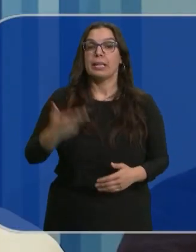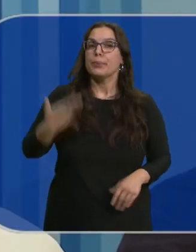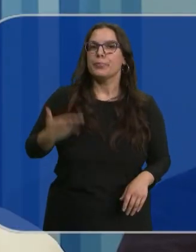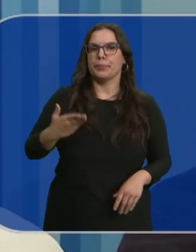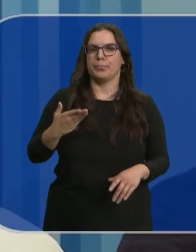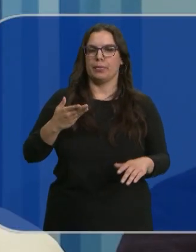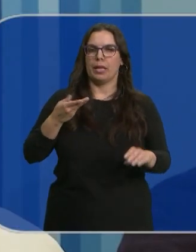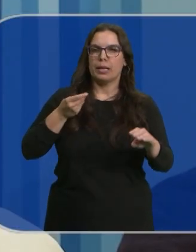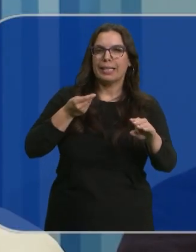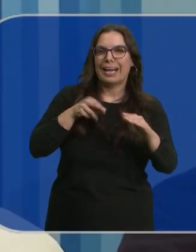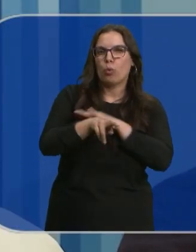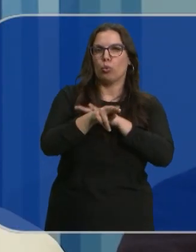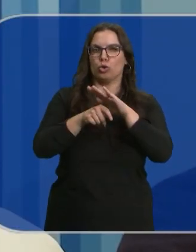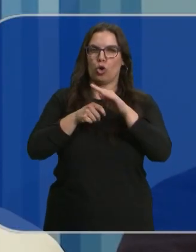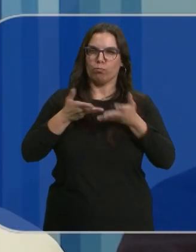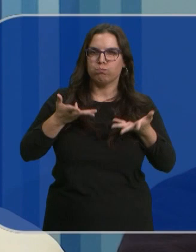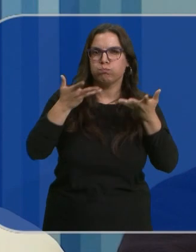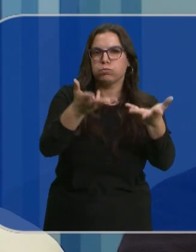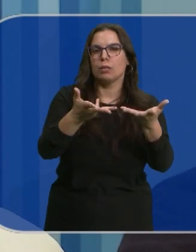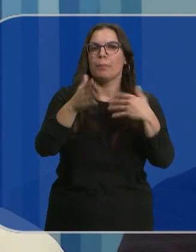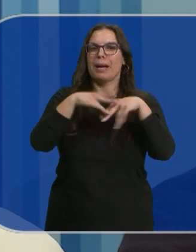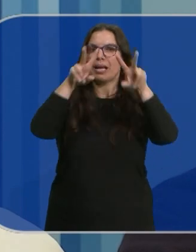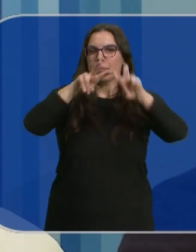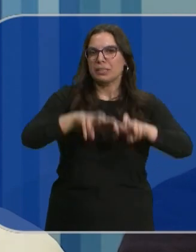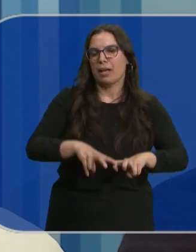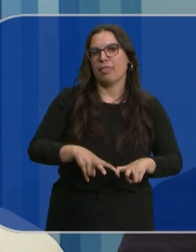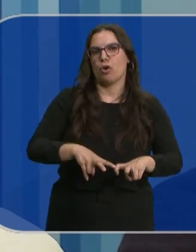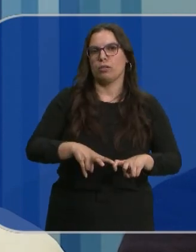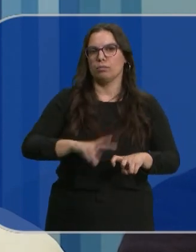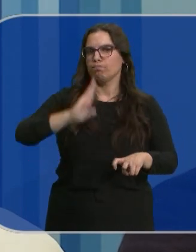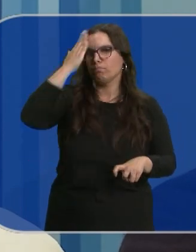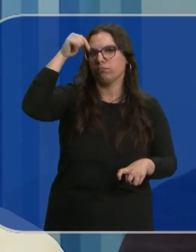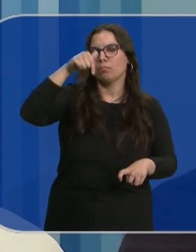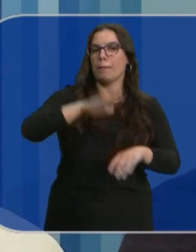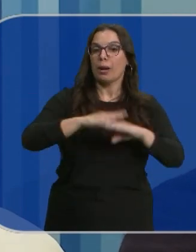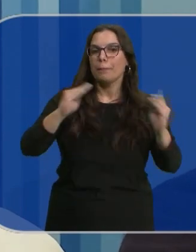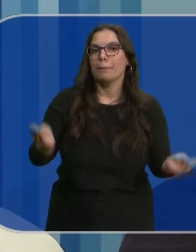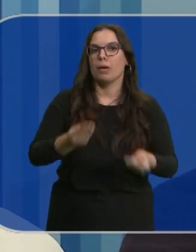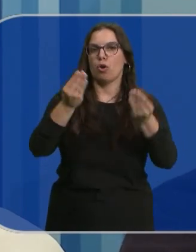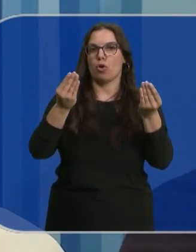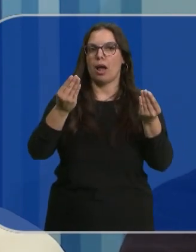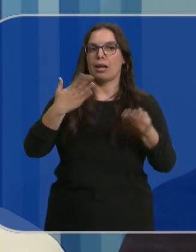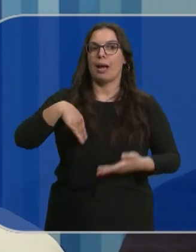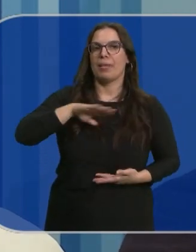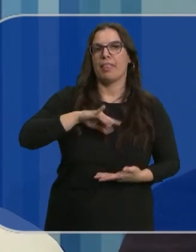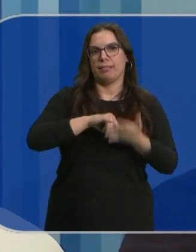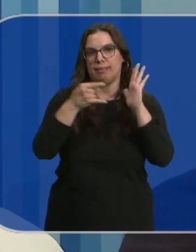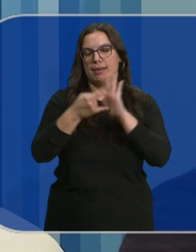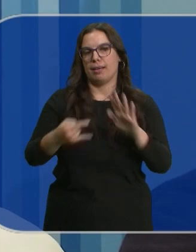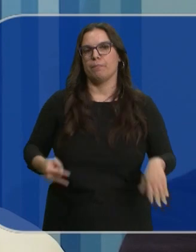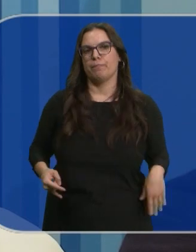invirtiendo, dedicar recursos a la investigación, a la mejora en la capacidad técnica.